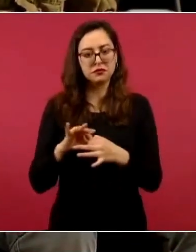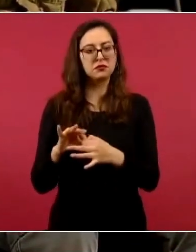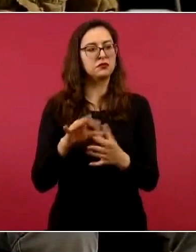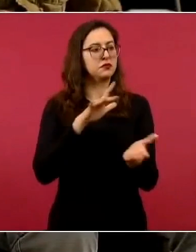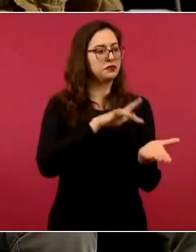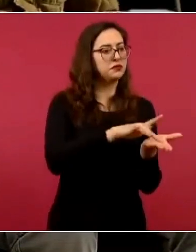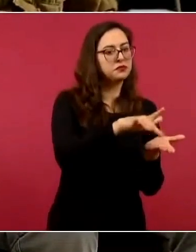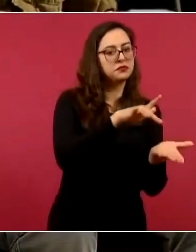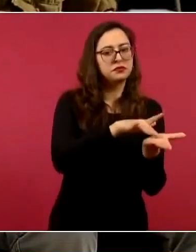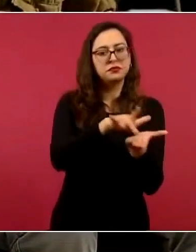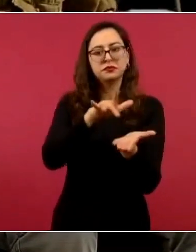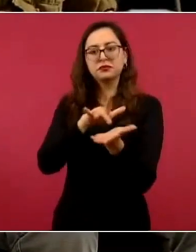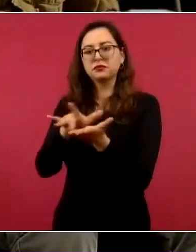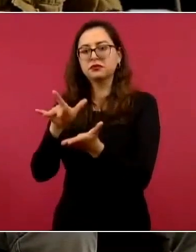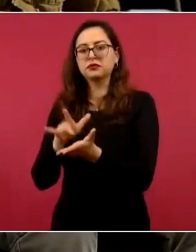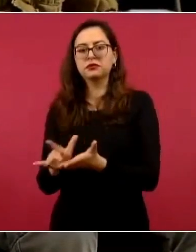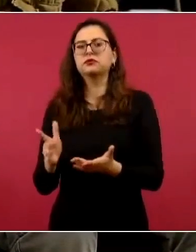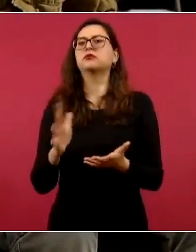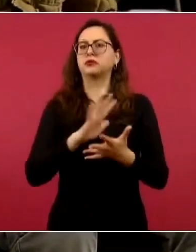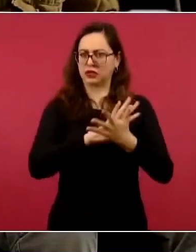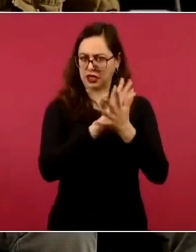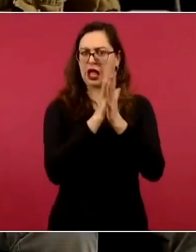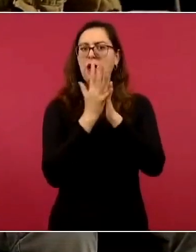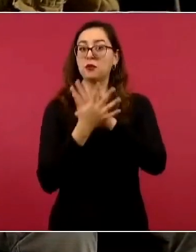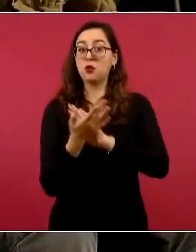al mismo tiempo pacífica,